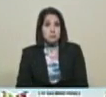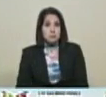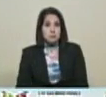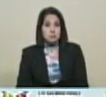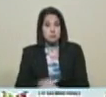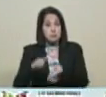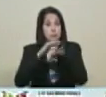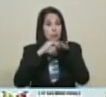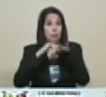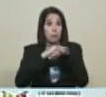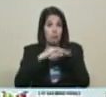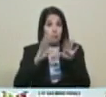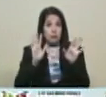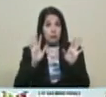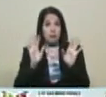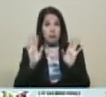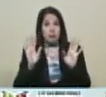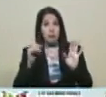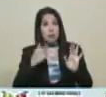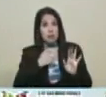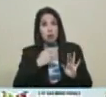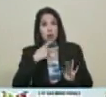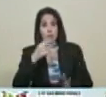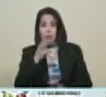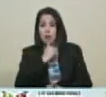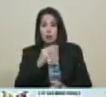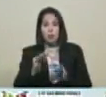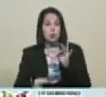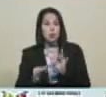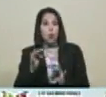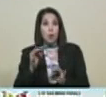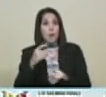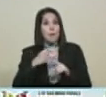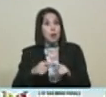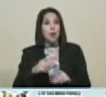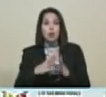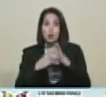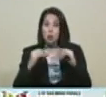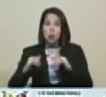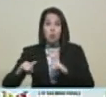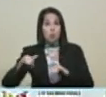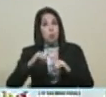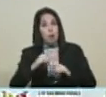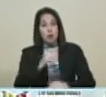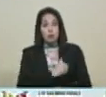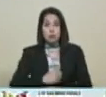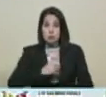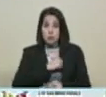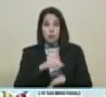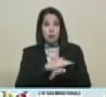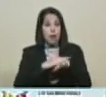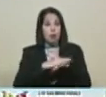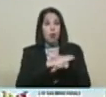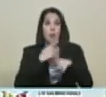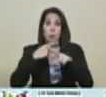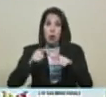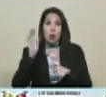Me perdonan si soy injusto y pagan justos por pecadores, me perdonan.